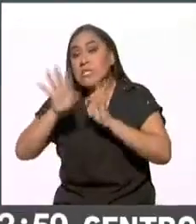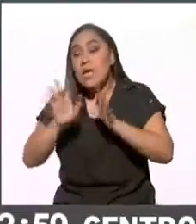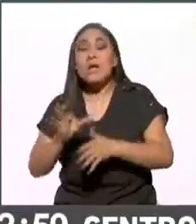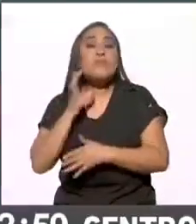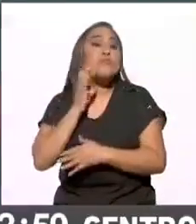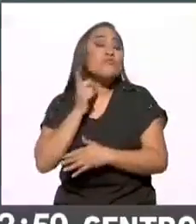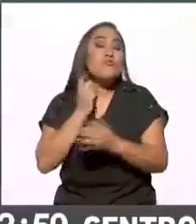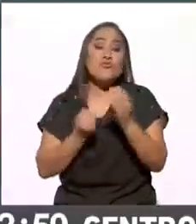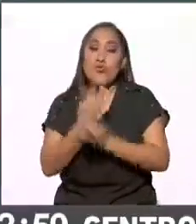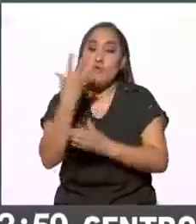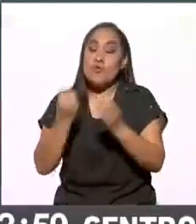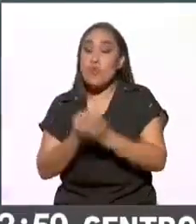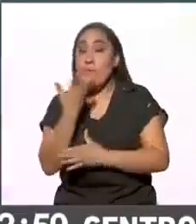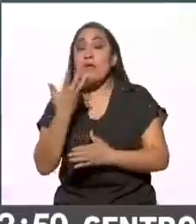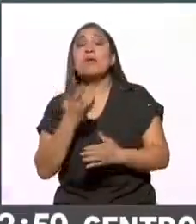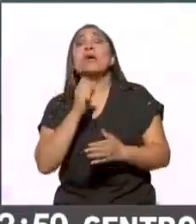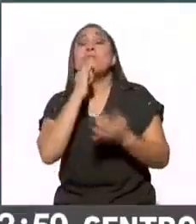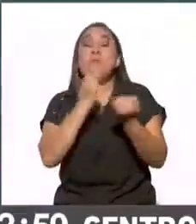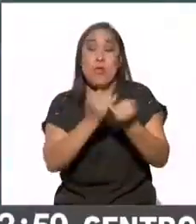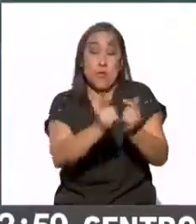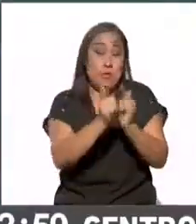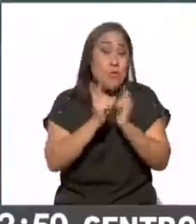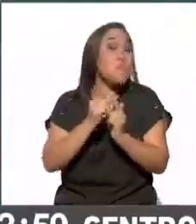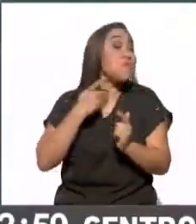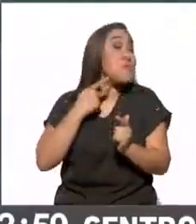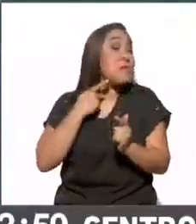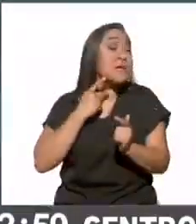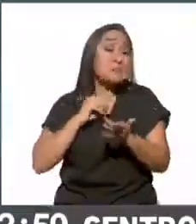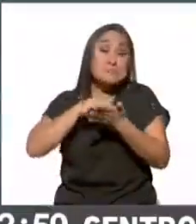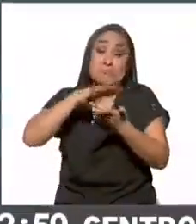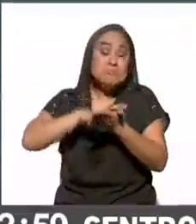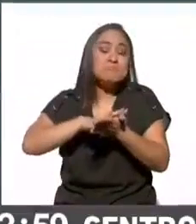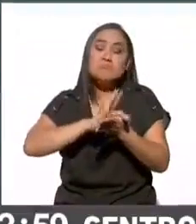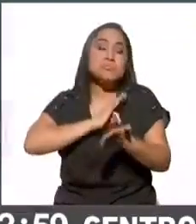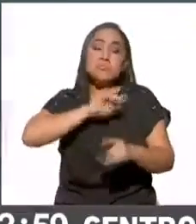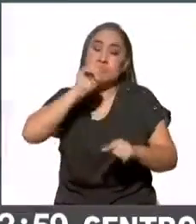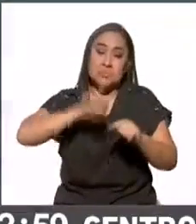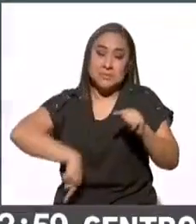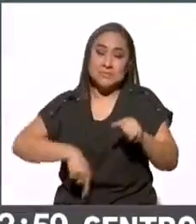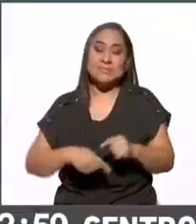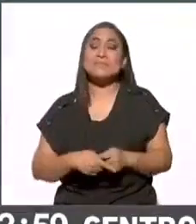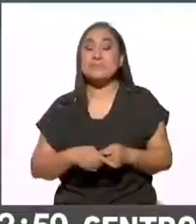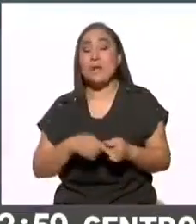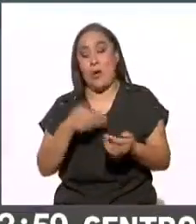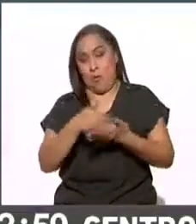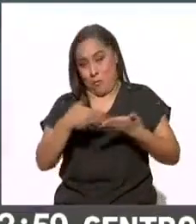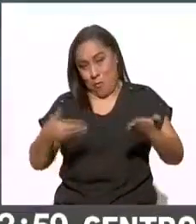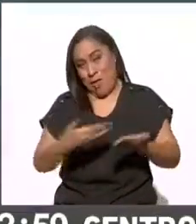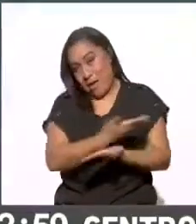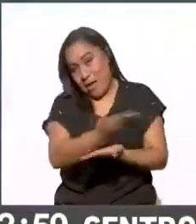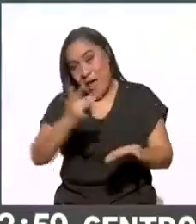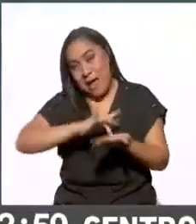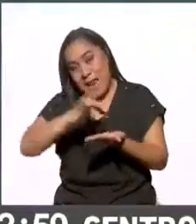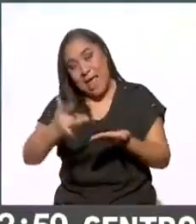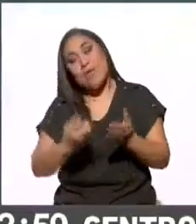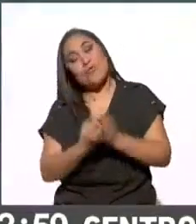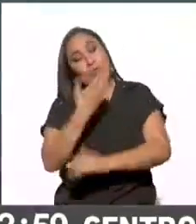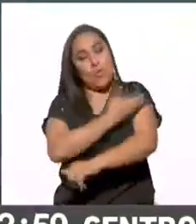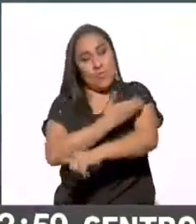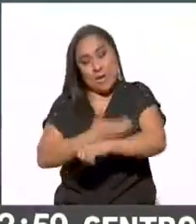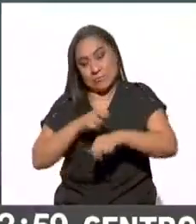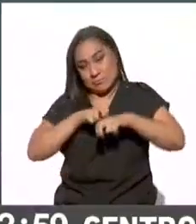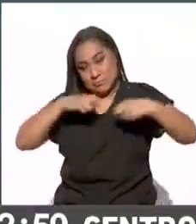sobre todo qué partidos van a perder los registros. Gracias, compañeros. Una nueva mesa se incorporará con ustedes y en este momento